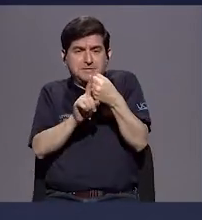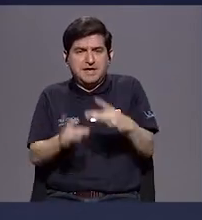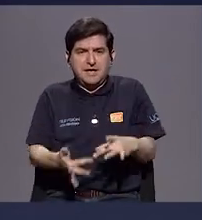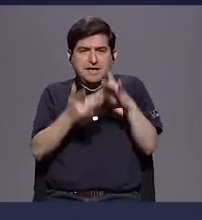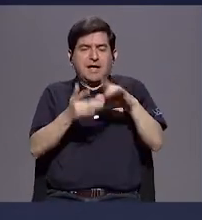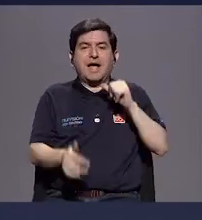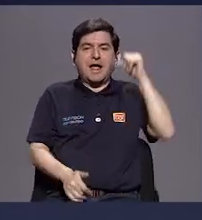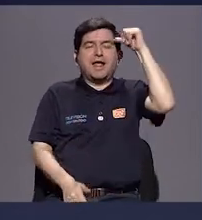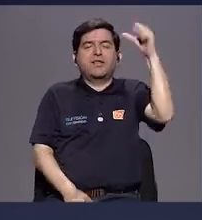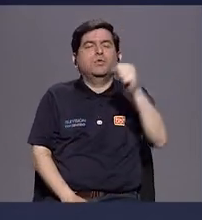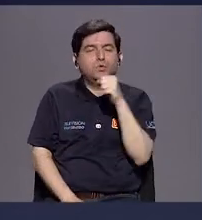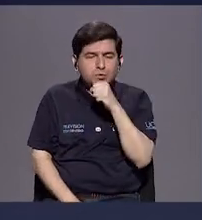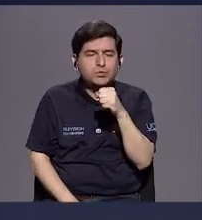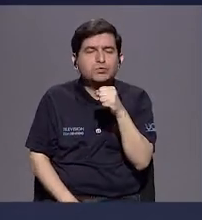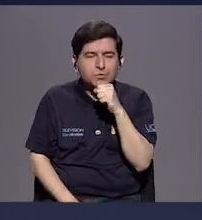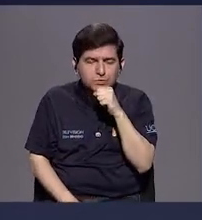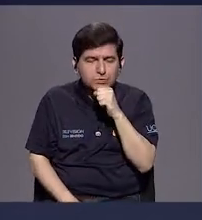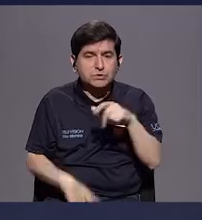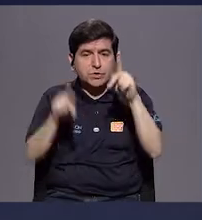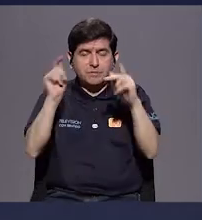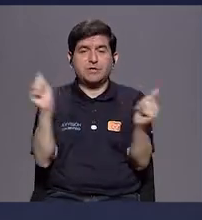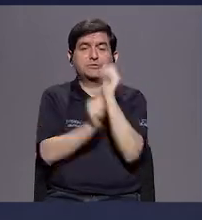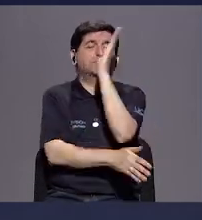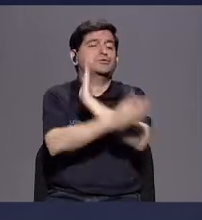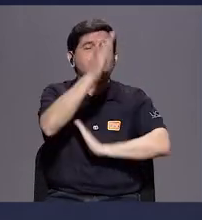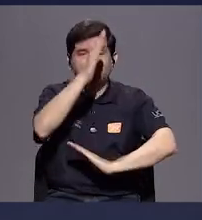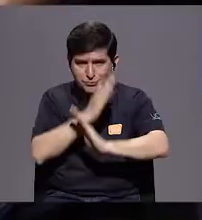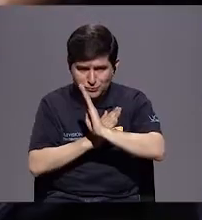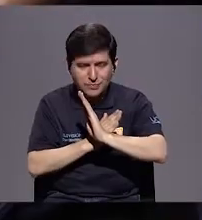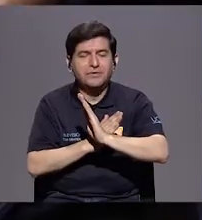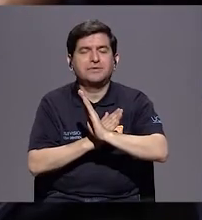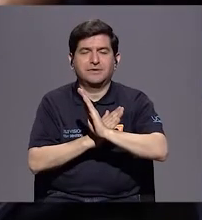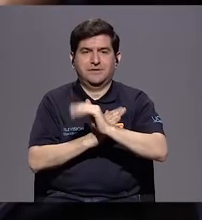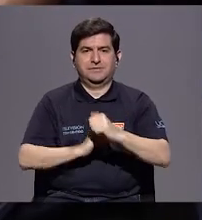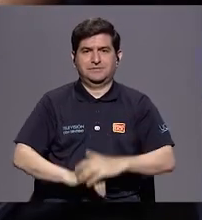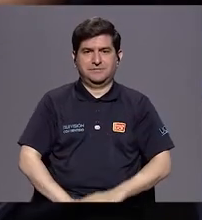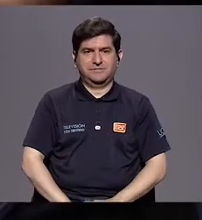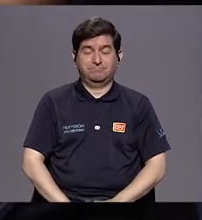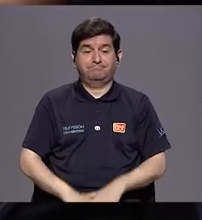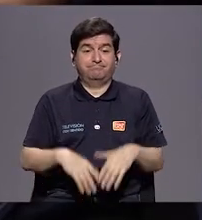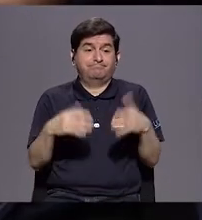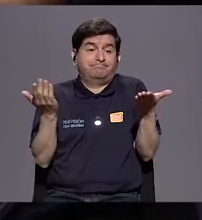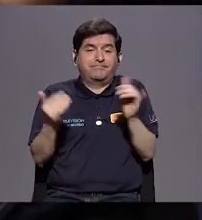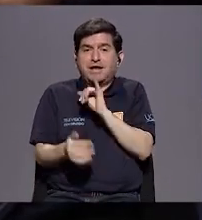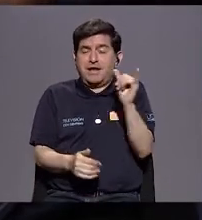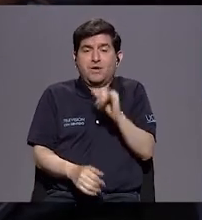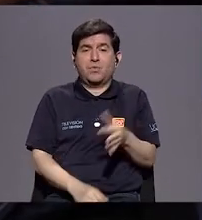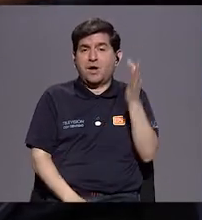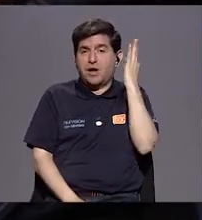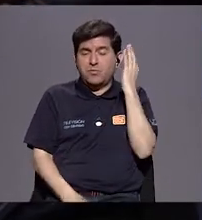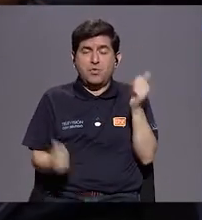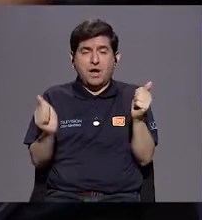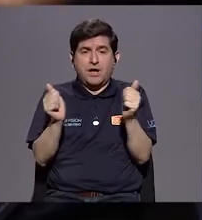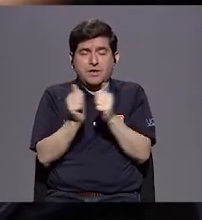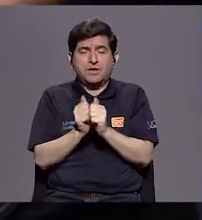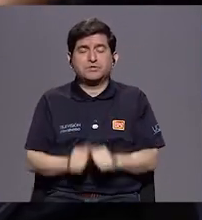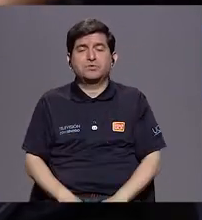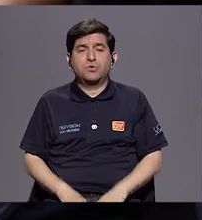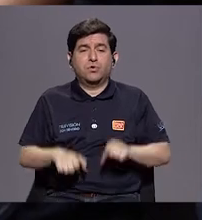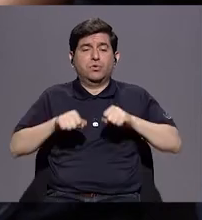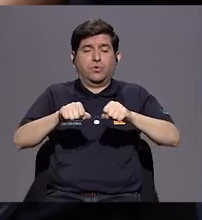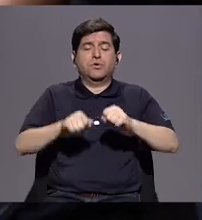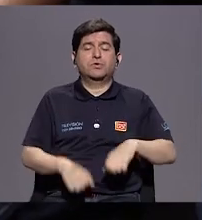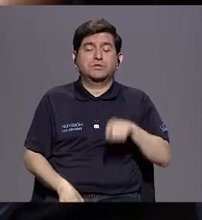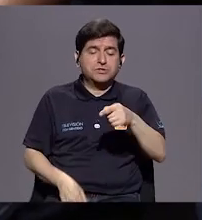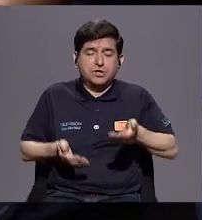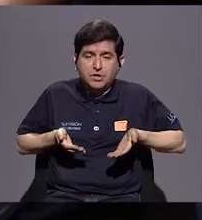sobre todo en adultos mayores, en personas con discapacidad y pues igual las señoras con su coche que llevan sus hijos,